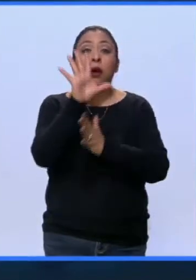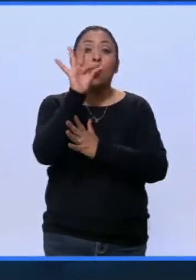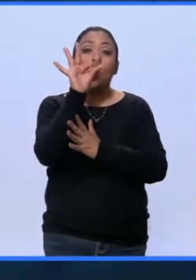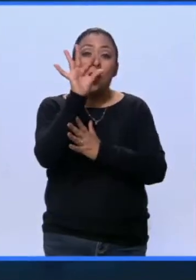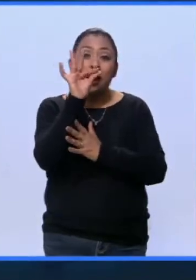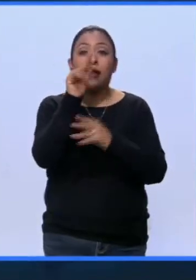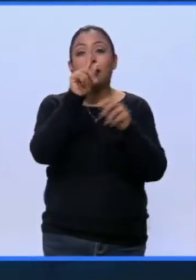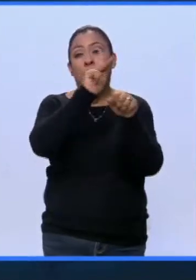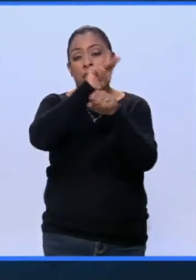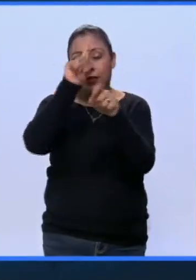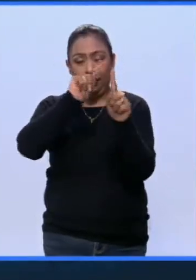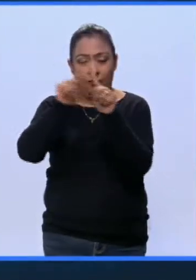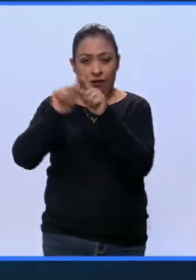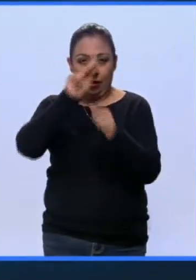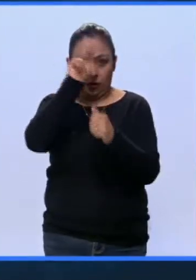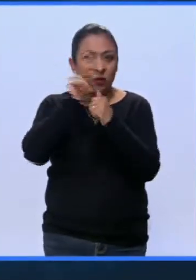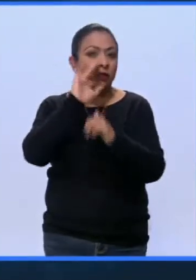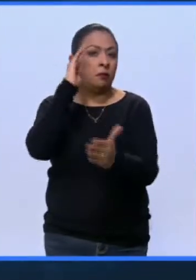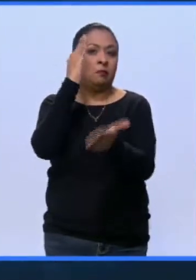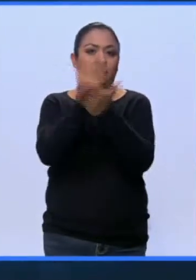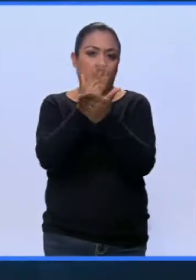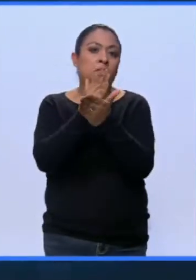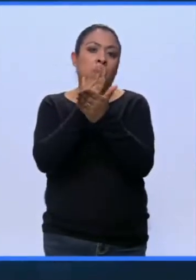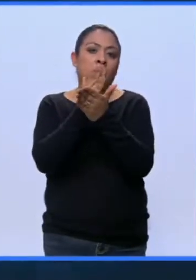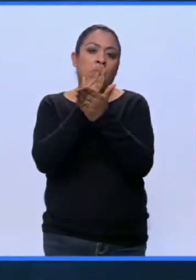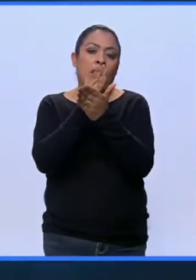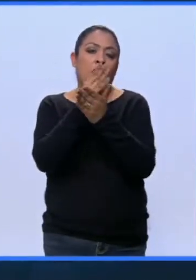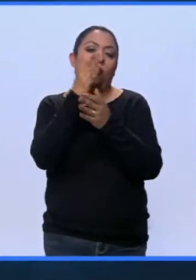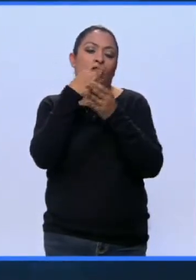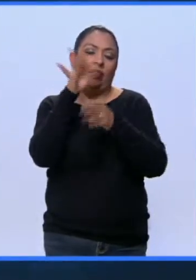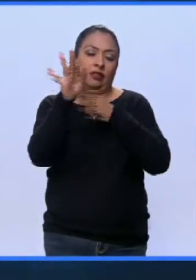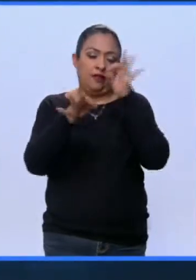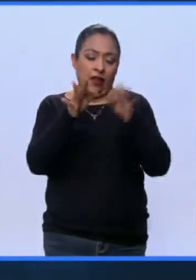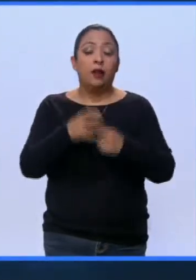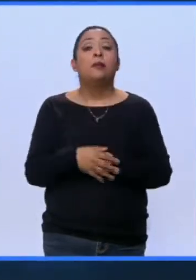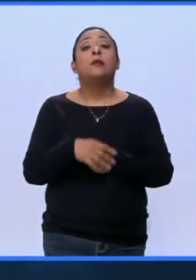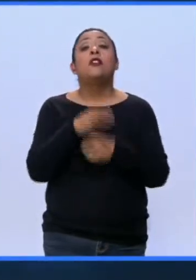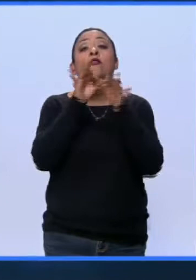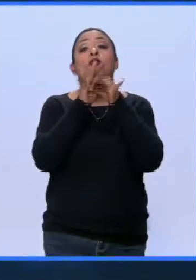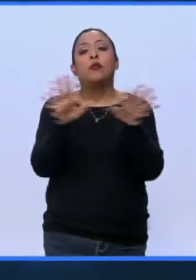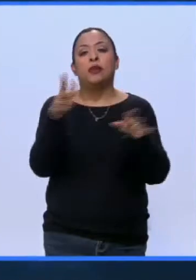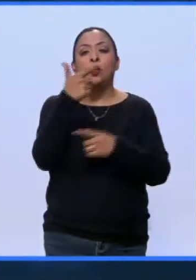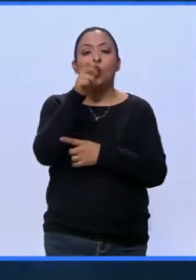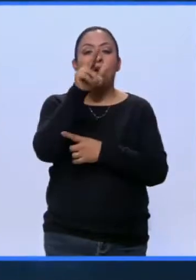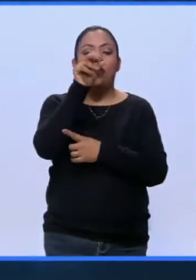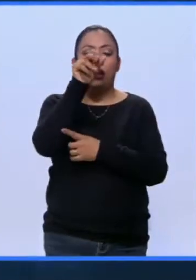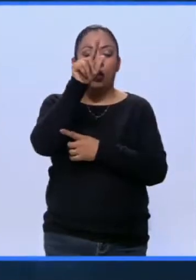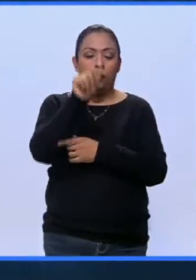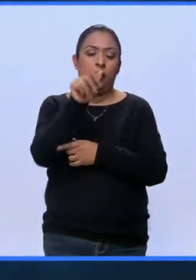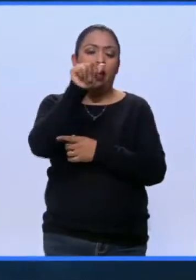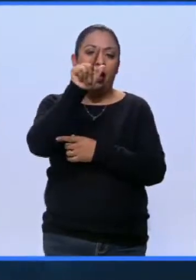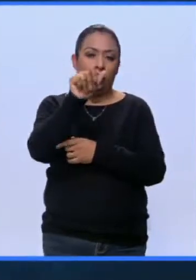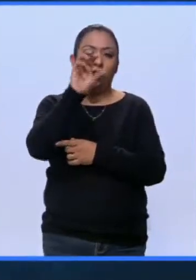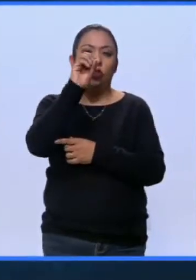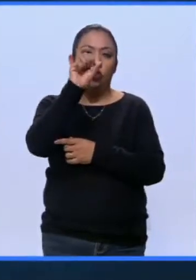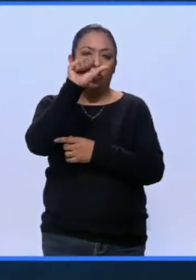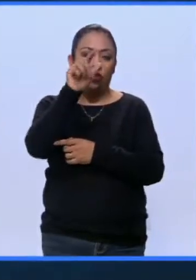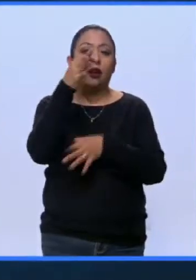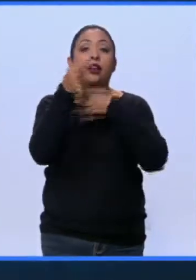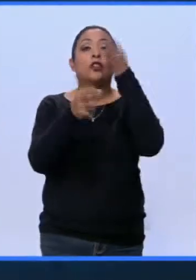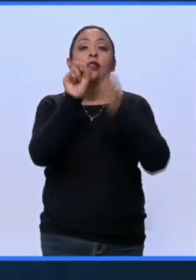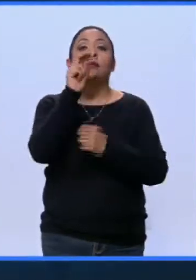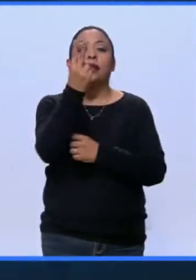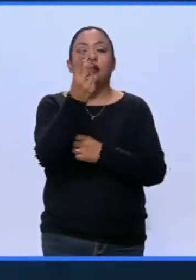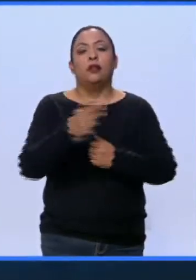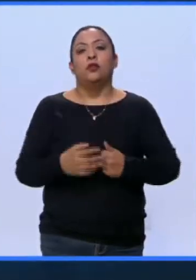undécima edición de Internacional EA Ferrara. Con información y texto de Guadalupe Alonso Coratela, Óscar Helguera, Noticias 22.